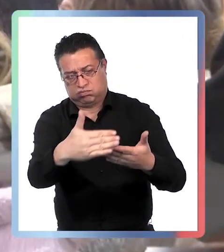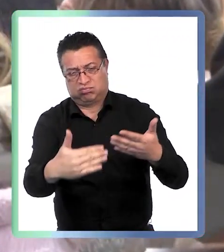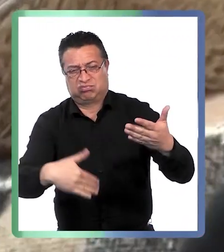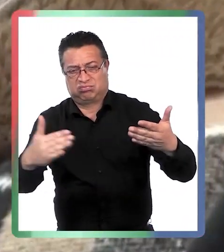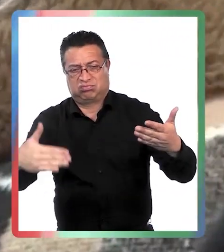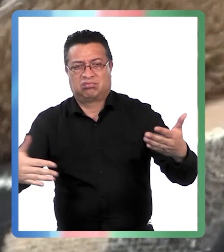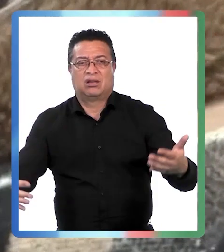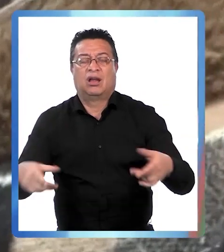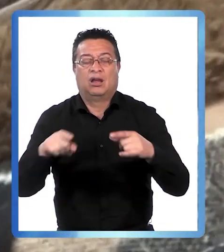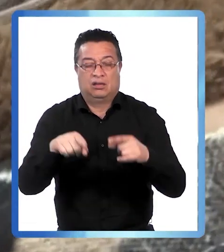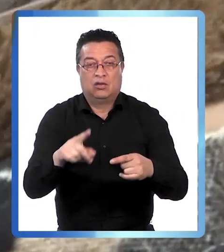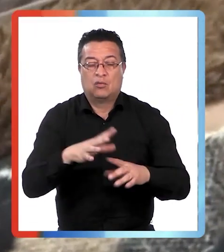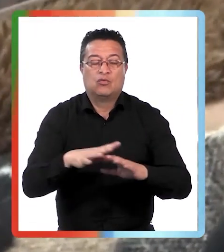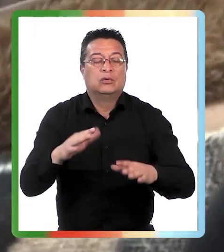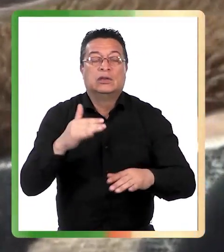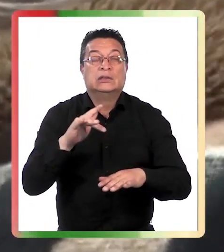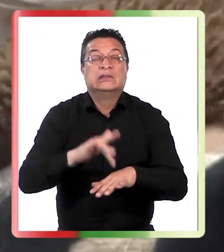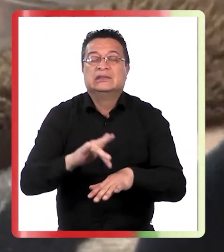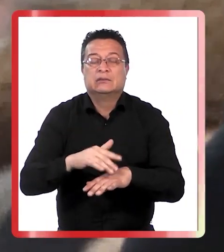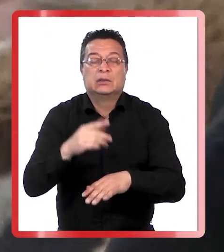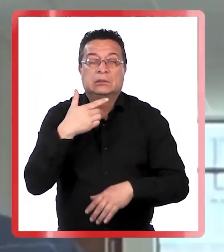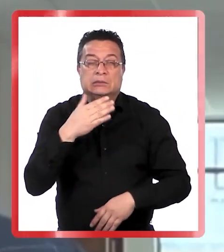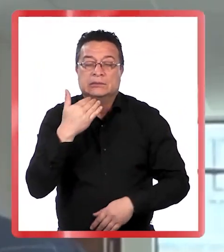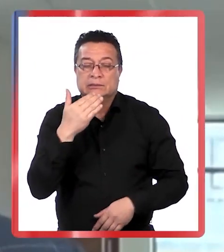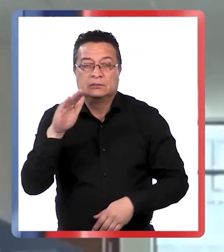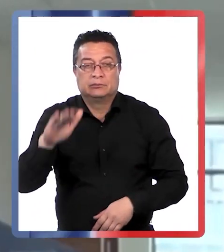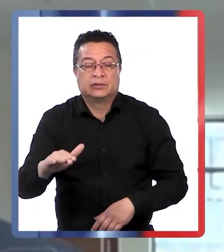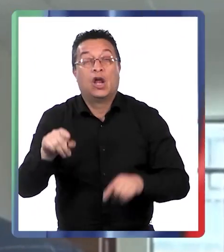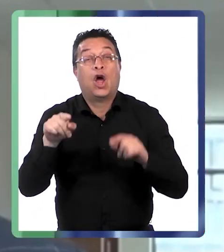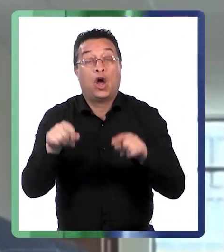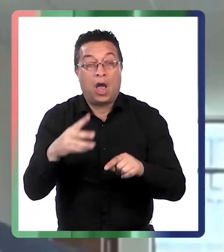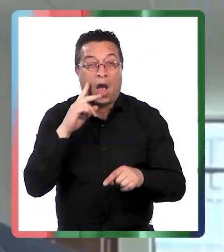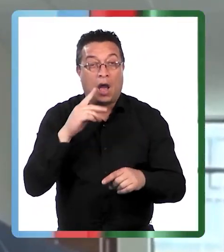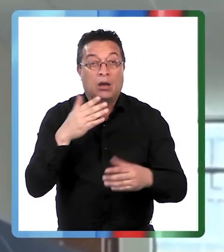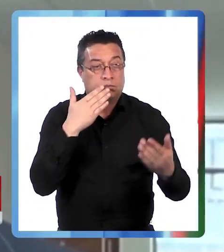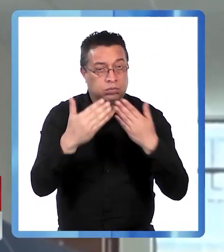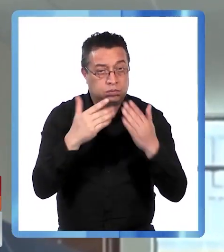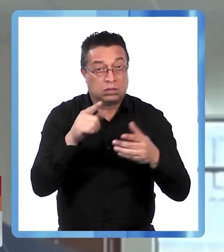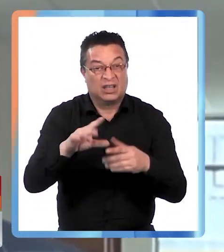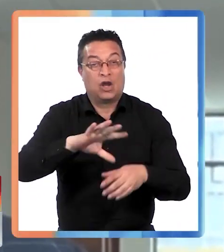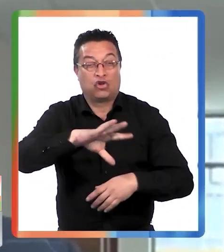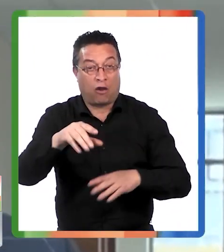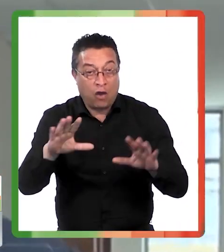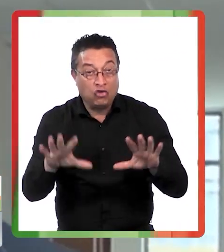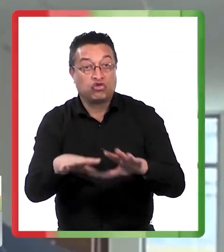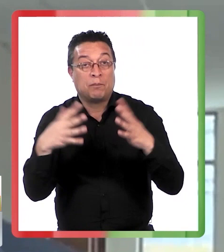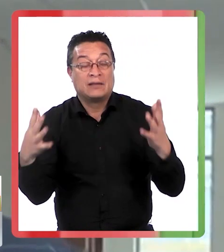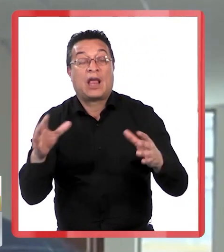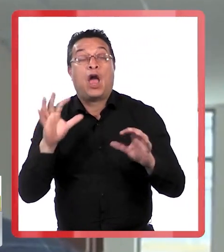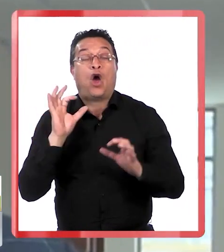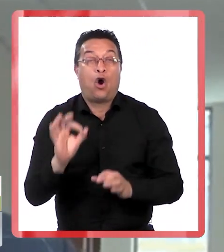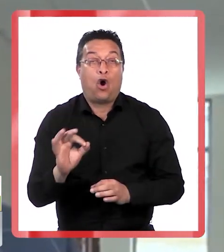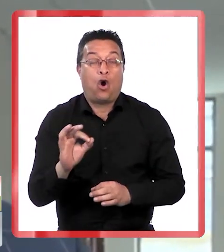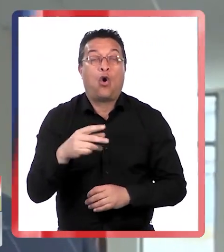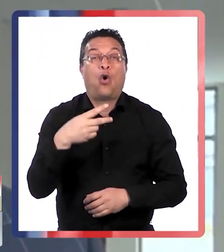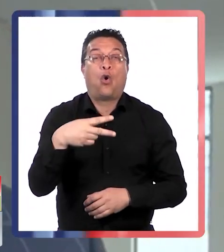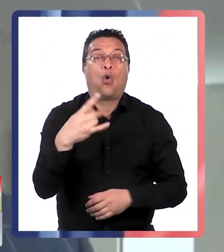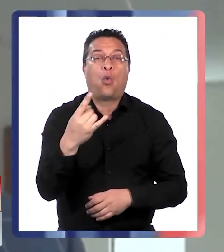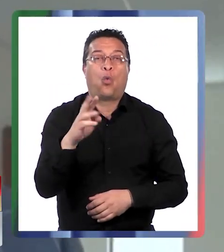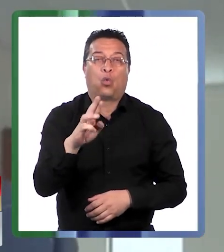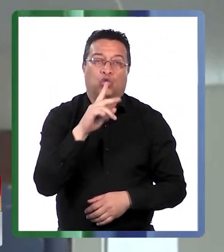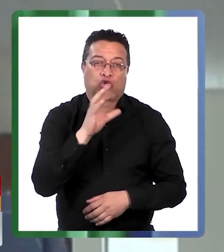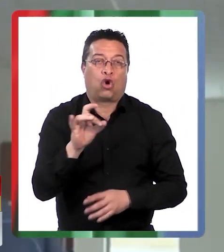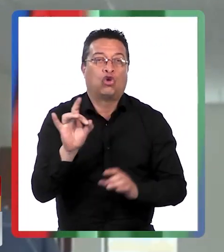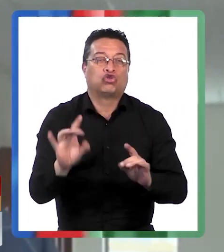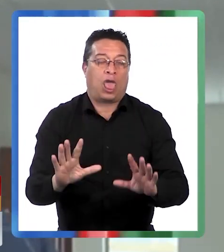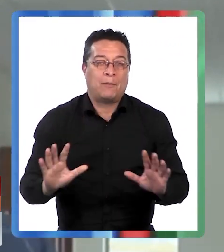extracto de filiación técnicamente es un caso muy menor estamos hablando de delitos que estamos discutiendo si realmente son robos por sorpresa o un mero